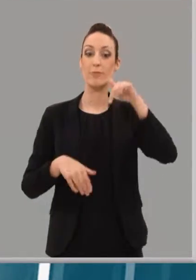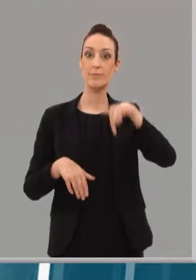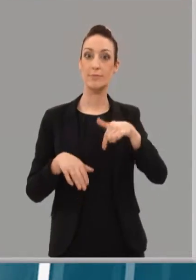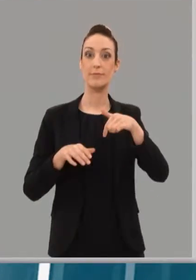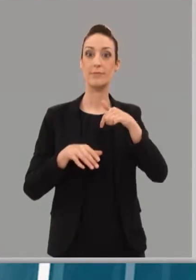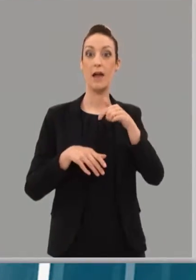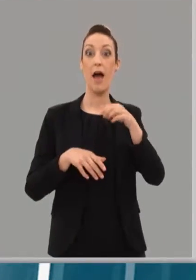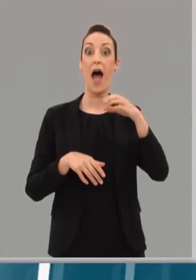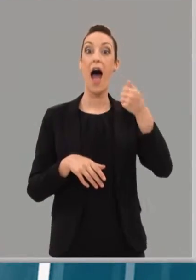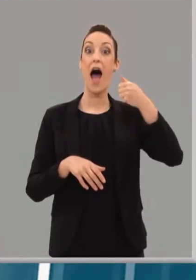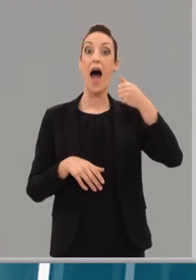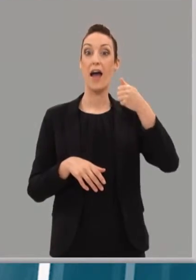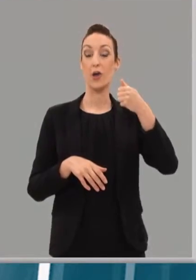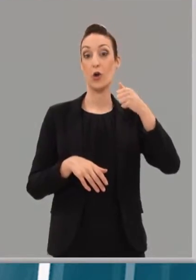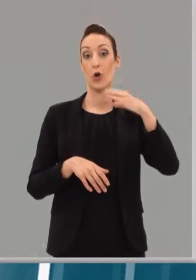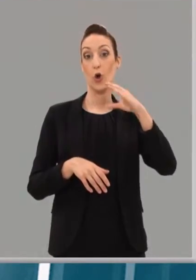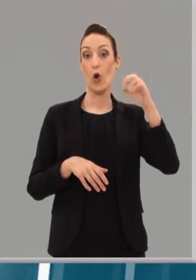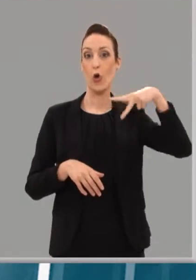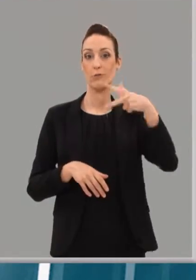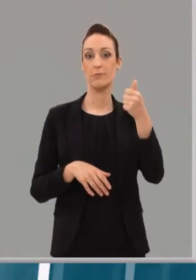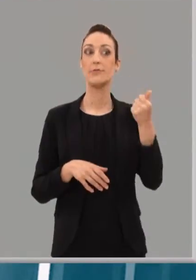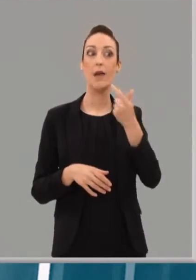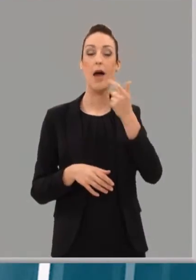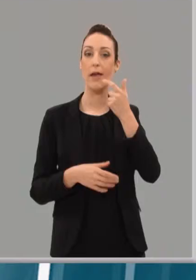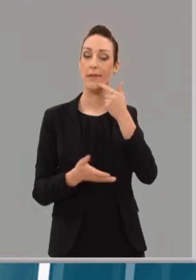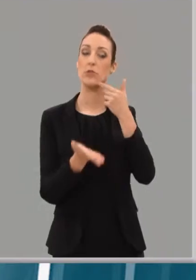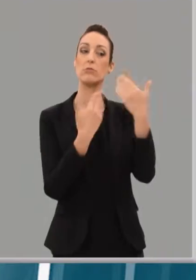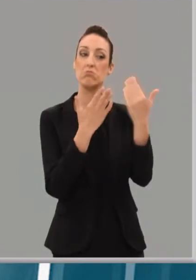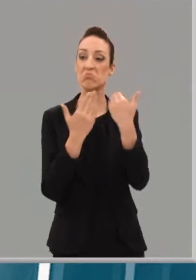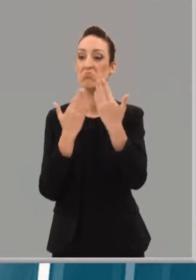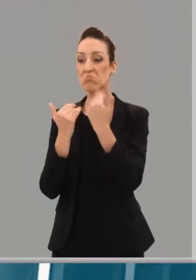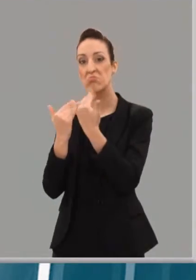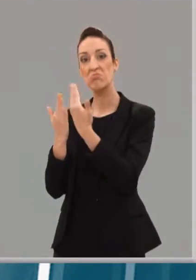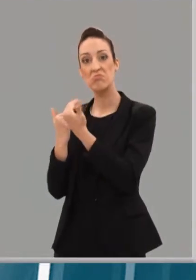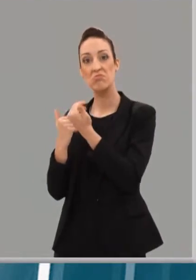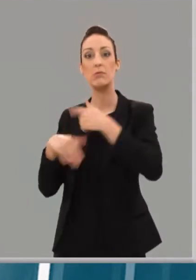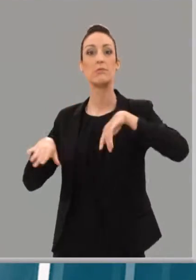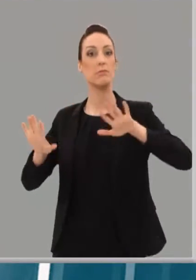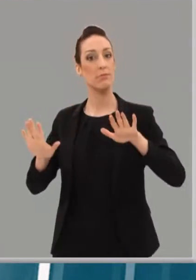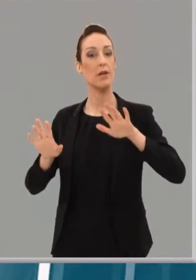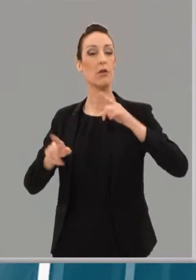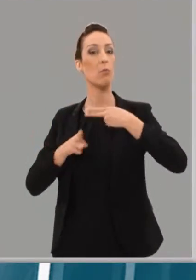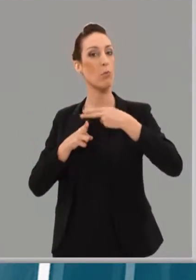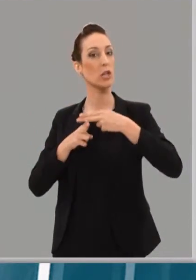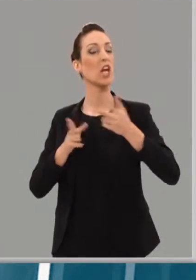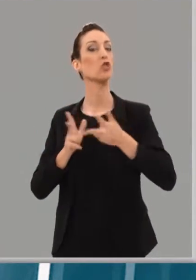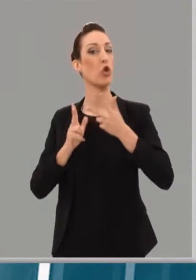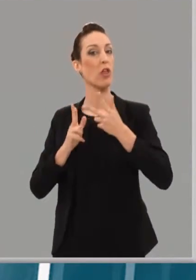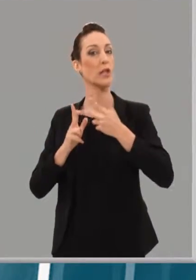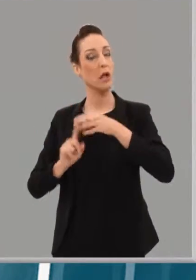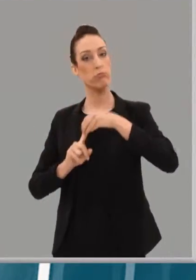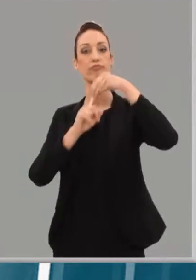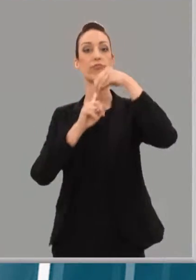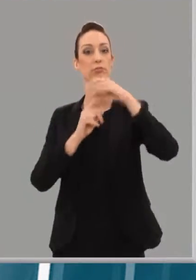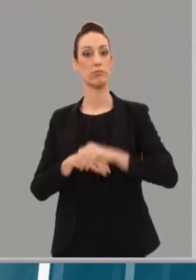Andréu ha dejado clara su postura de dialogar y, sobre todo, de mantener por encima de todo las políticas socialistas. Es